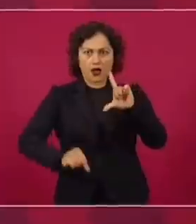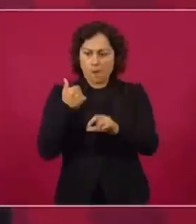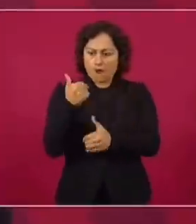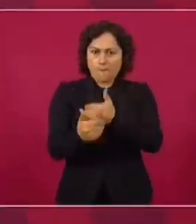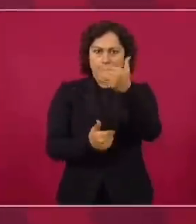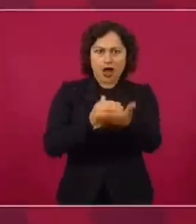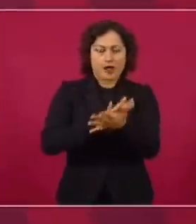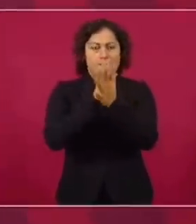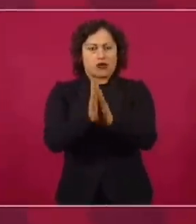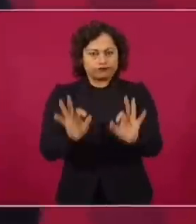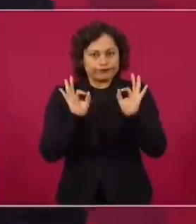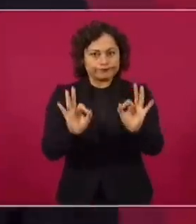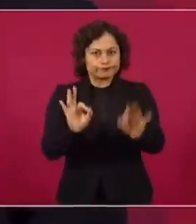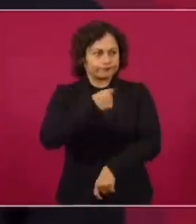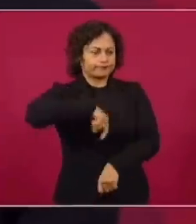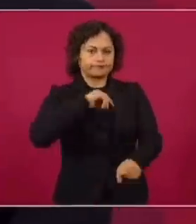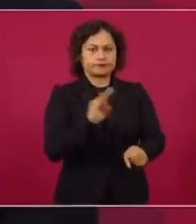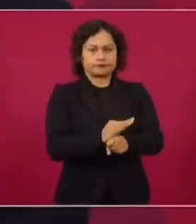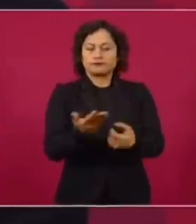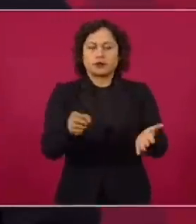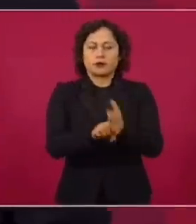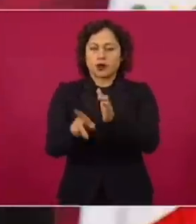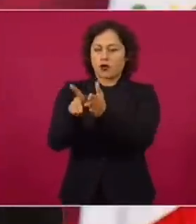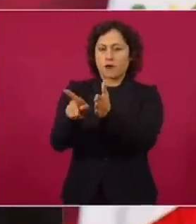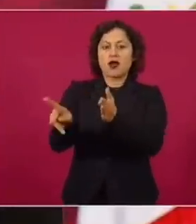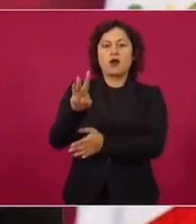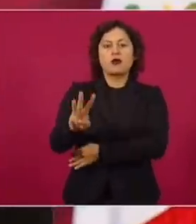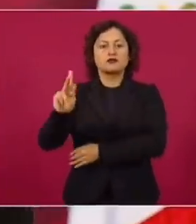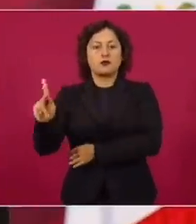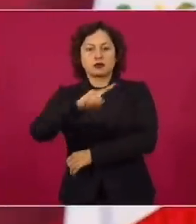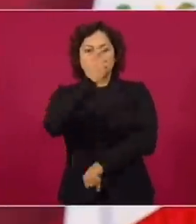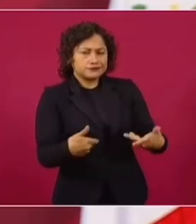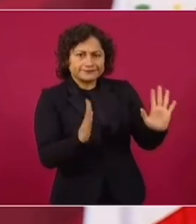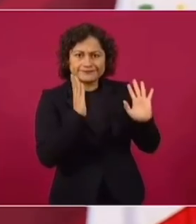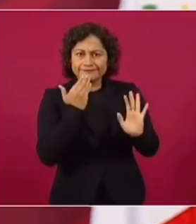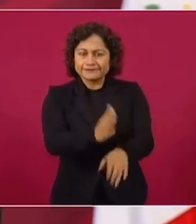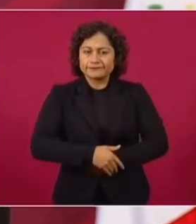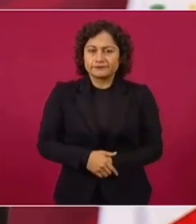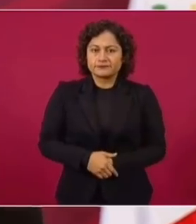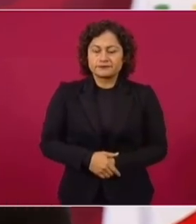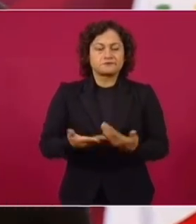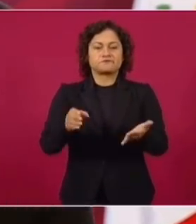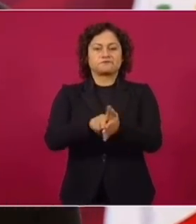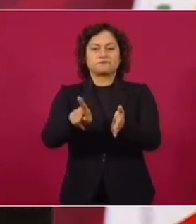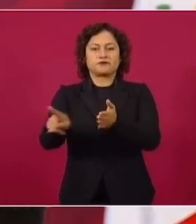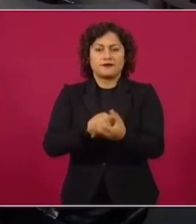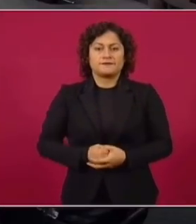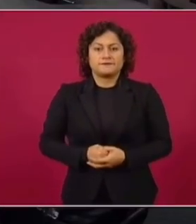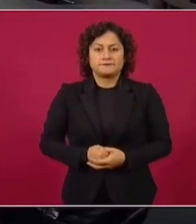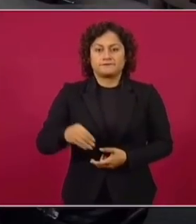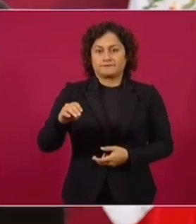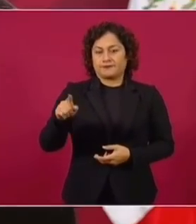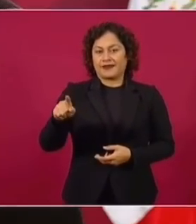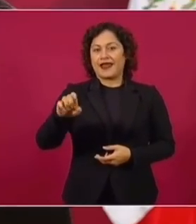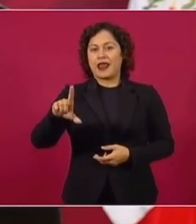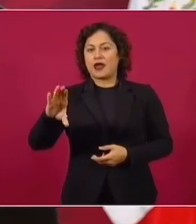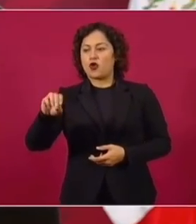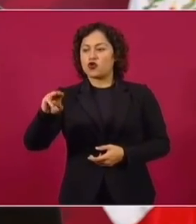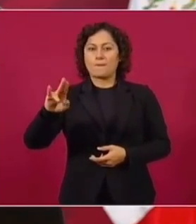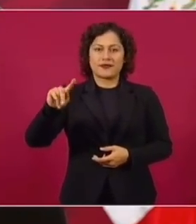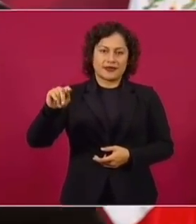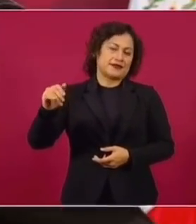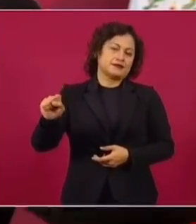si el Washington Post defiende a la mafia del poder en México, allá ellos. Si el New York Times defiende. ¿Por qué?